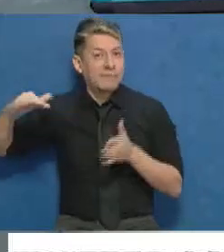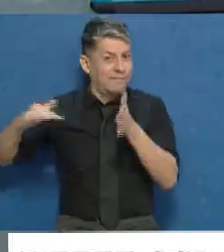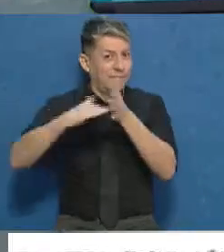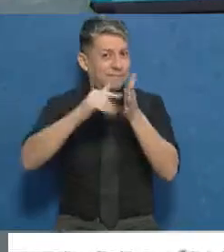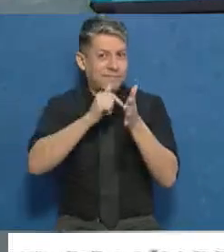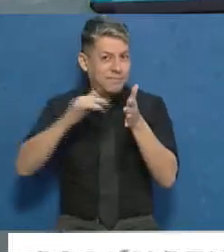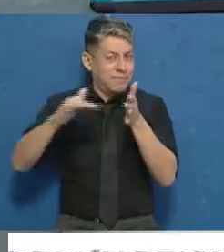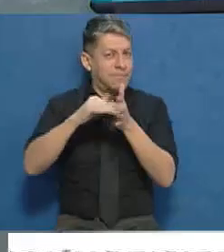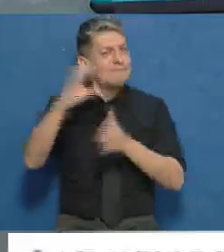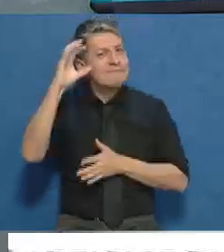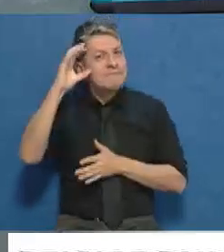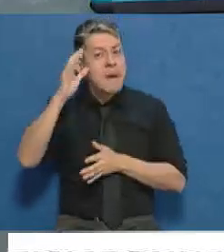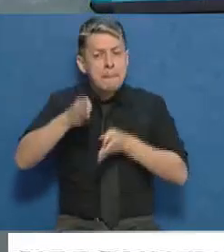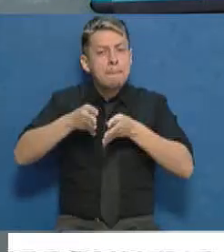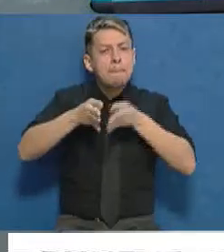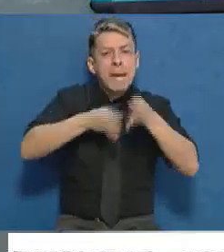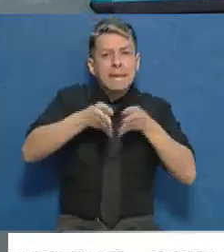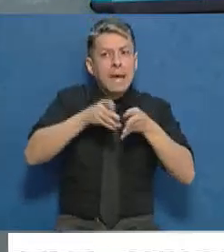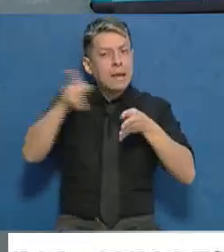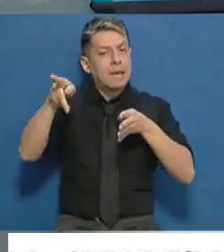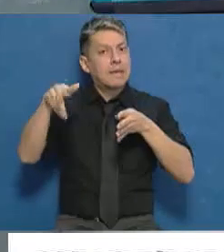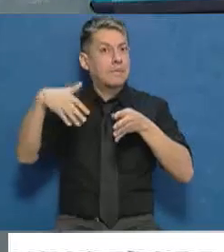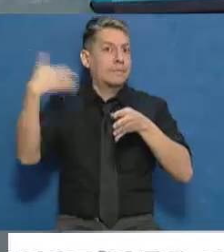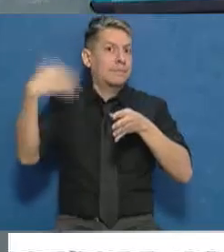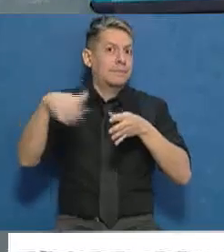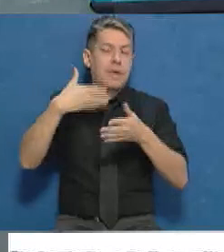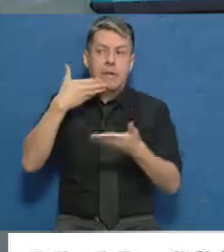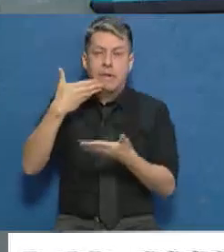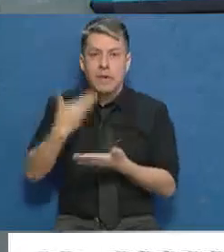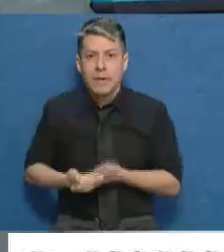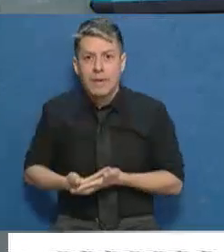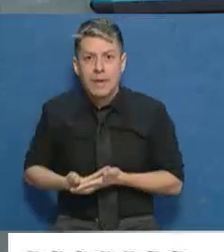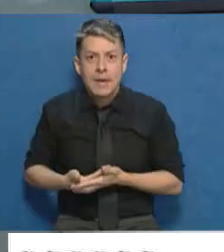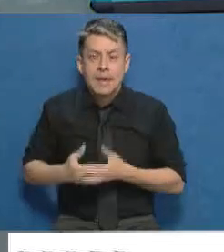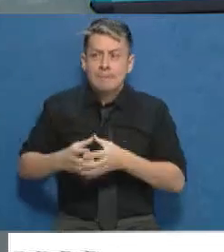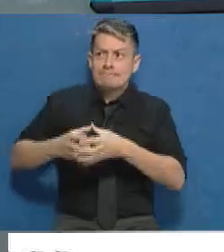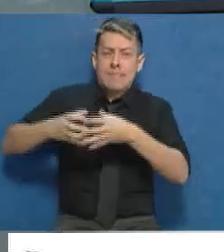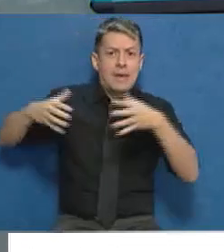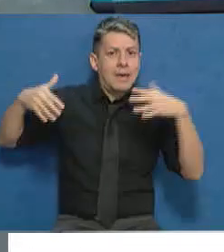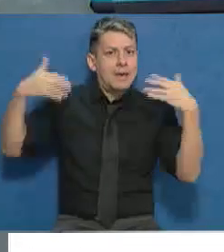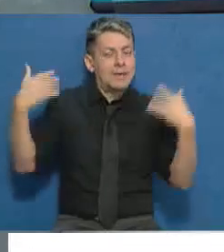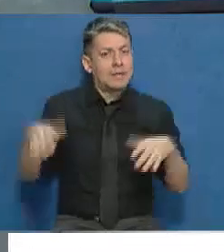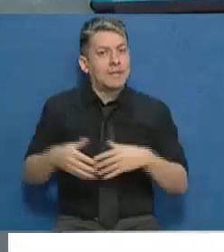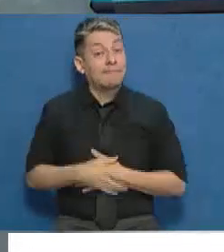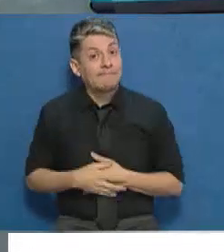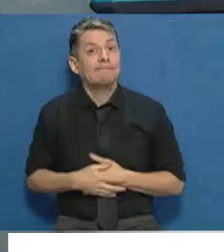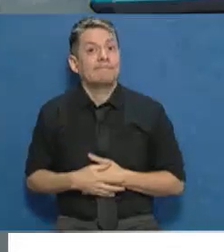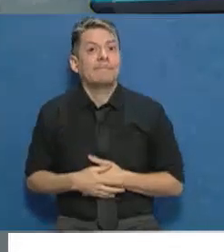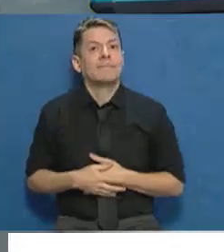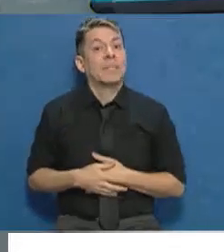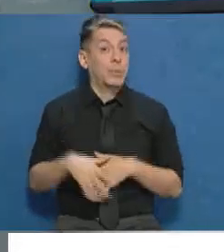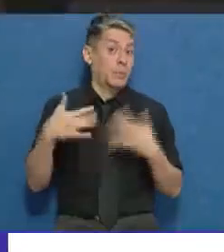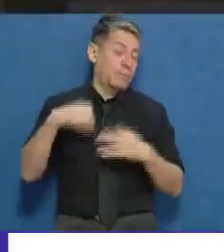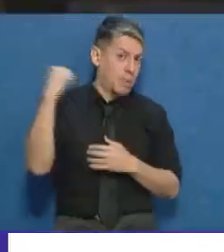recuerda que la maquinaria utilizada para esa obra a miércoles tiene su peso y tiene su bagaje, es decir, es